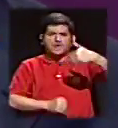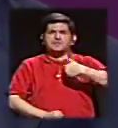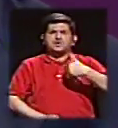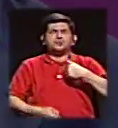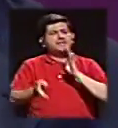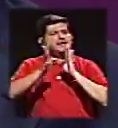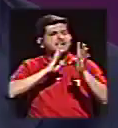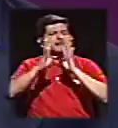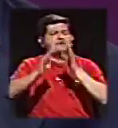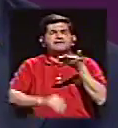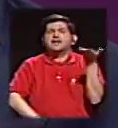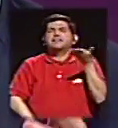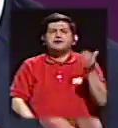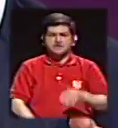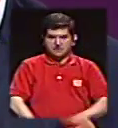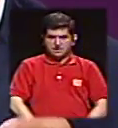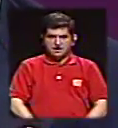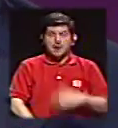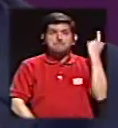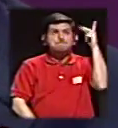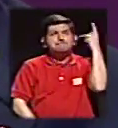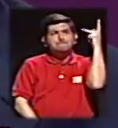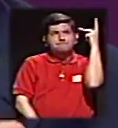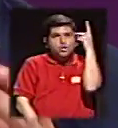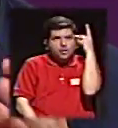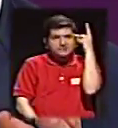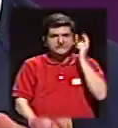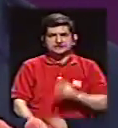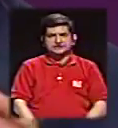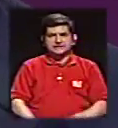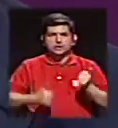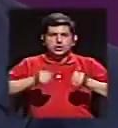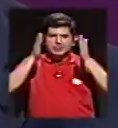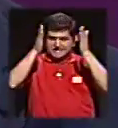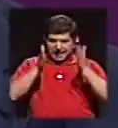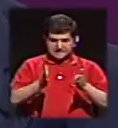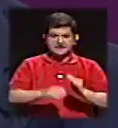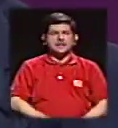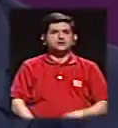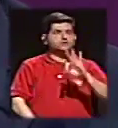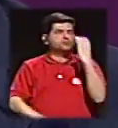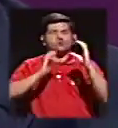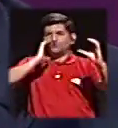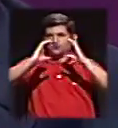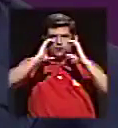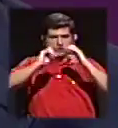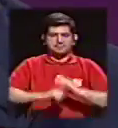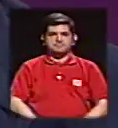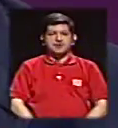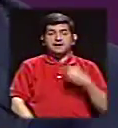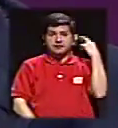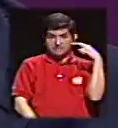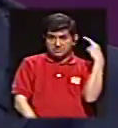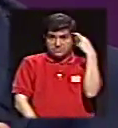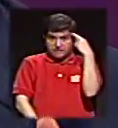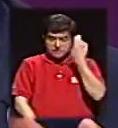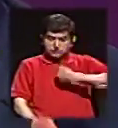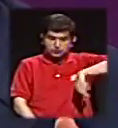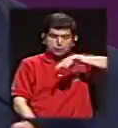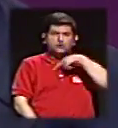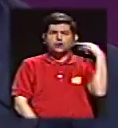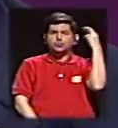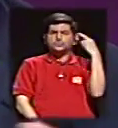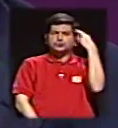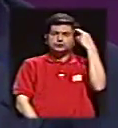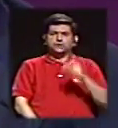nosotros queremos hablar sobre política, candidatos y medios de comunicación. Y para eso deberíamos de